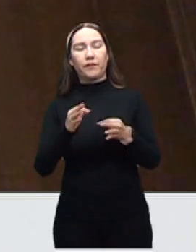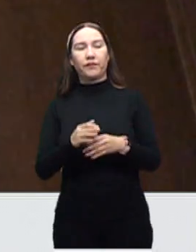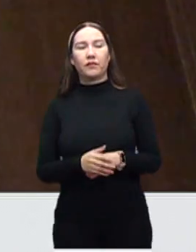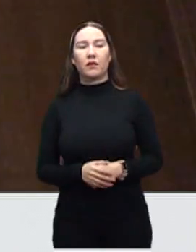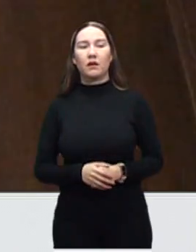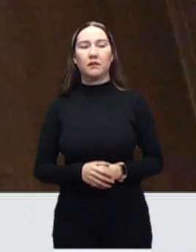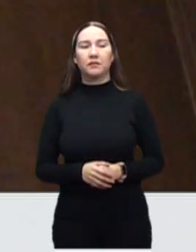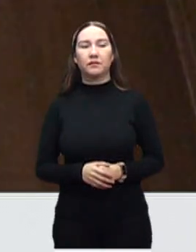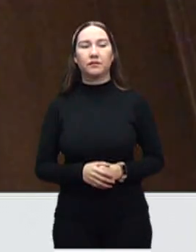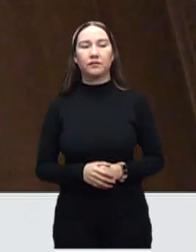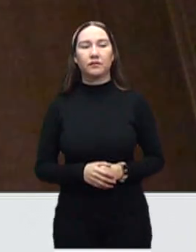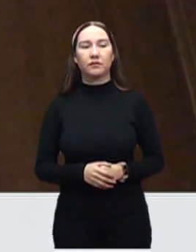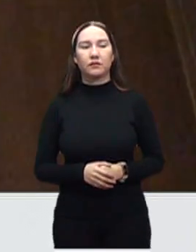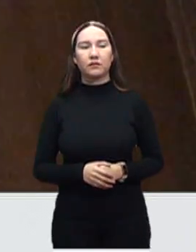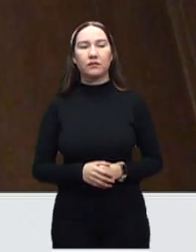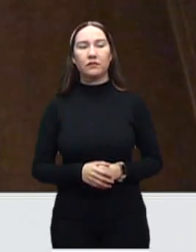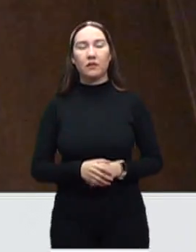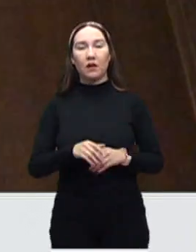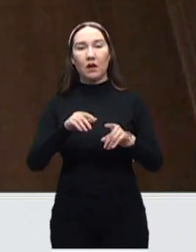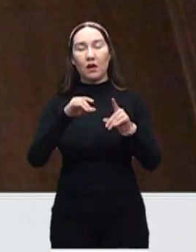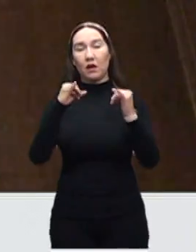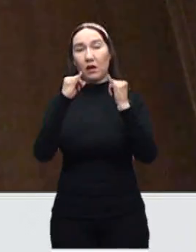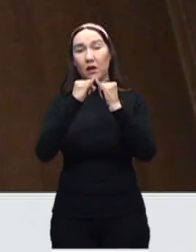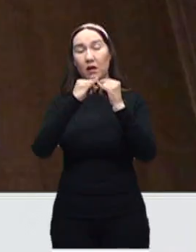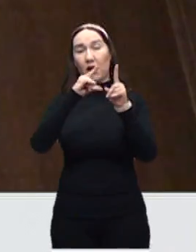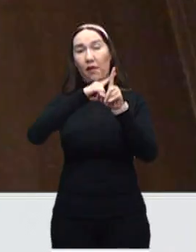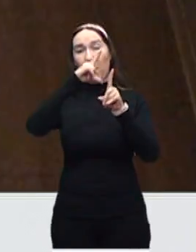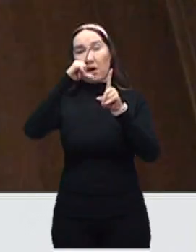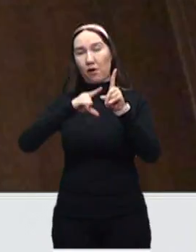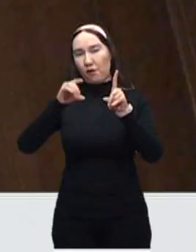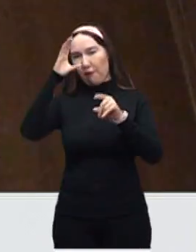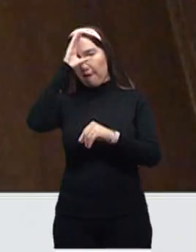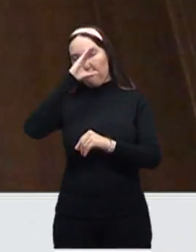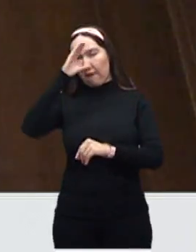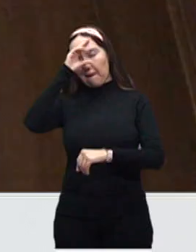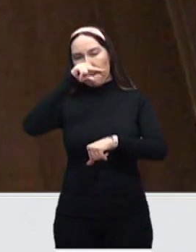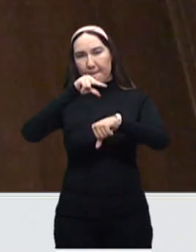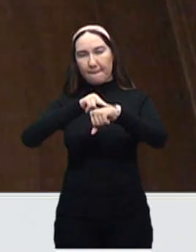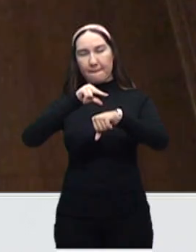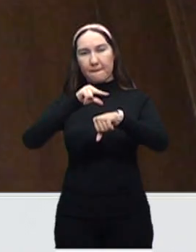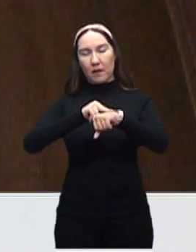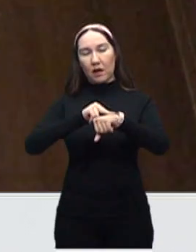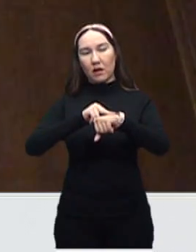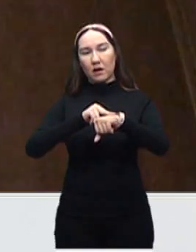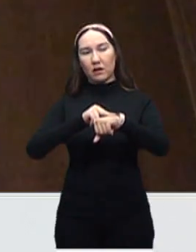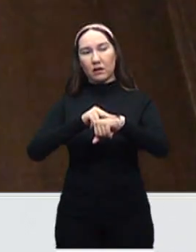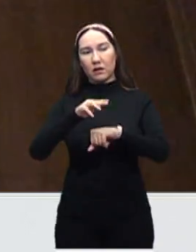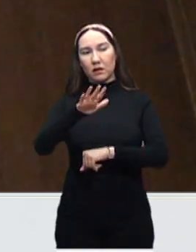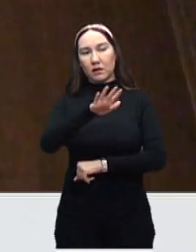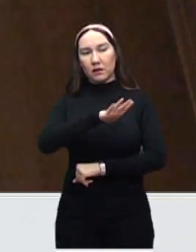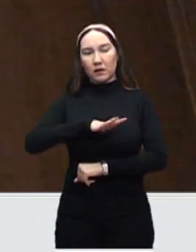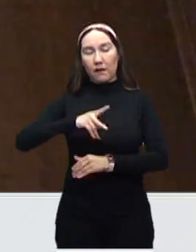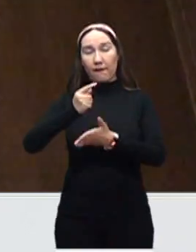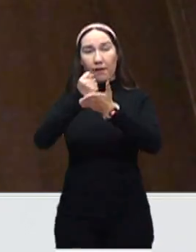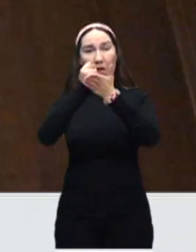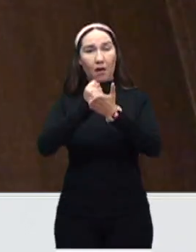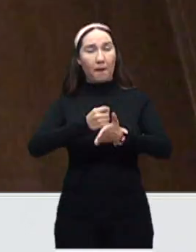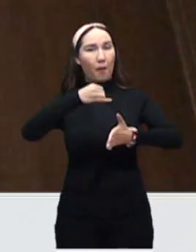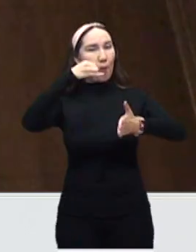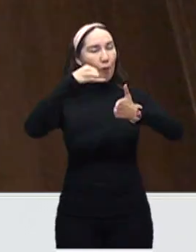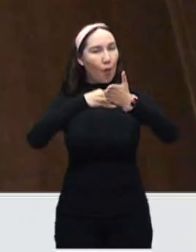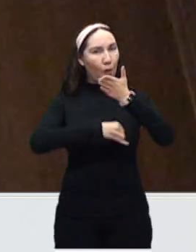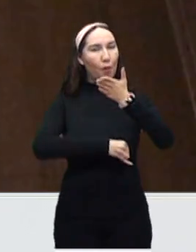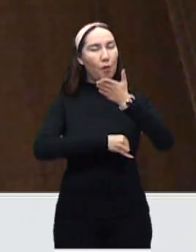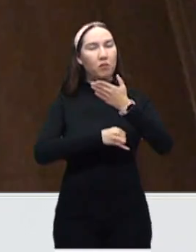crítica por parte del Instituto Nacional de Ciencias Médicas y de la Nutrición. Las áreas de terapia intensiva también nos